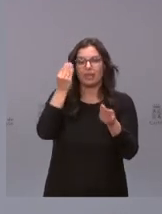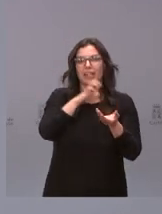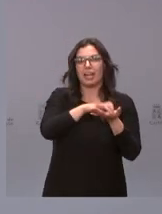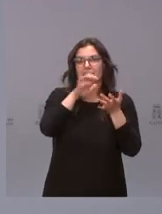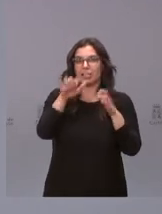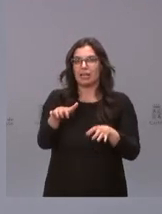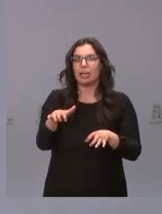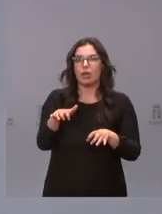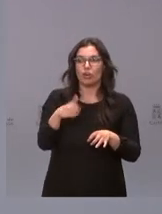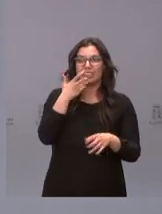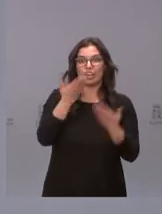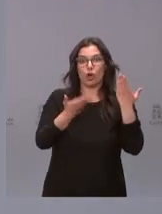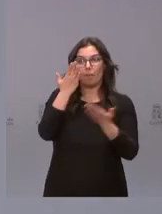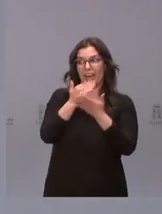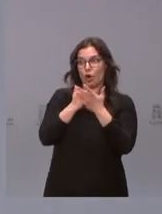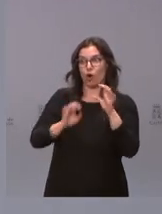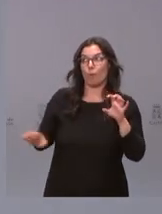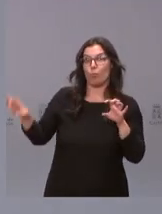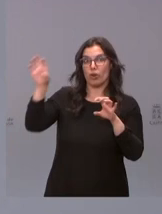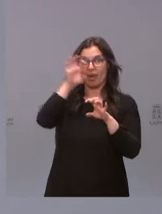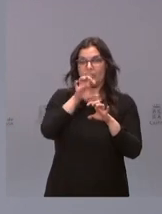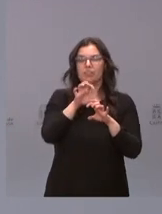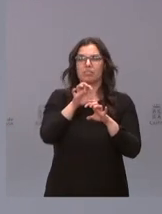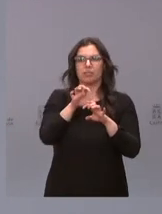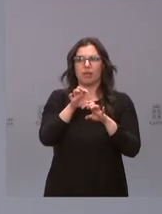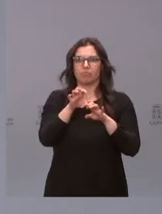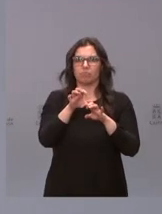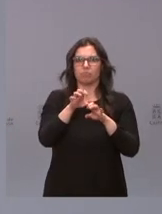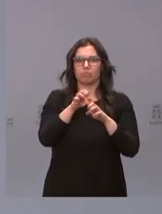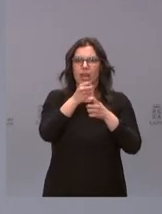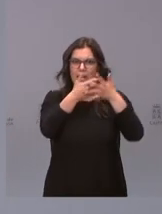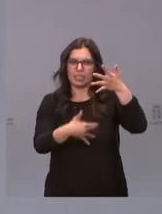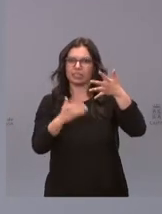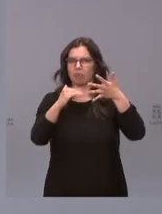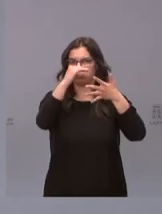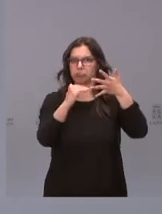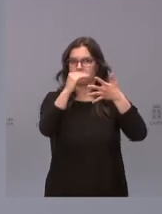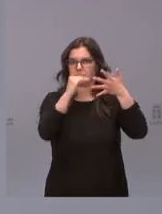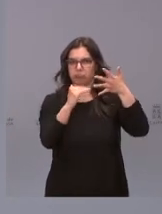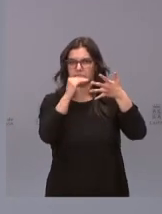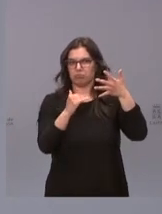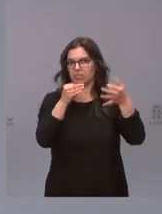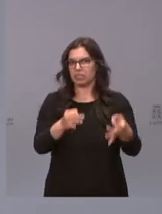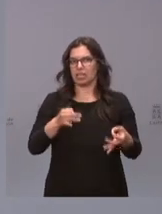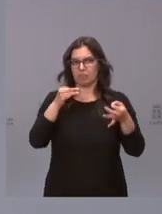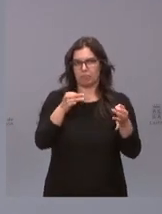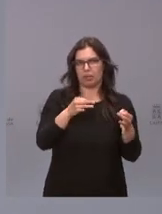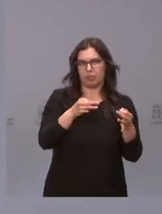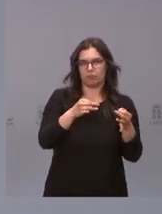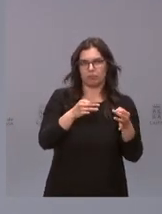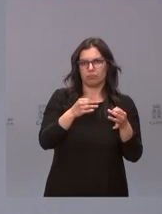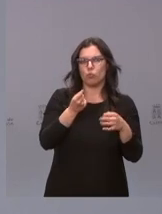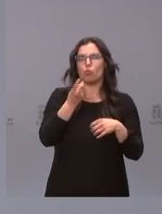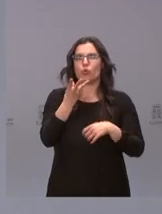en los puestos de privilegio de liderar el número de personas